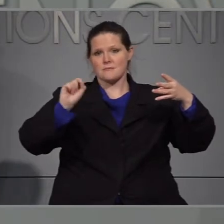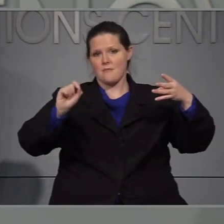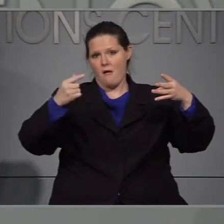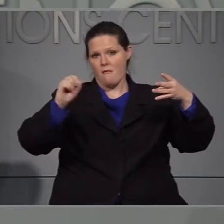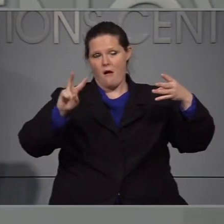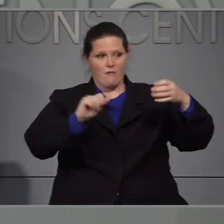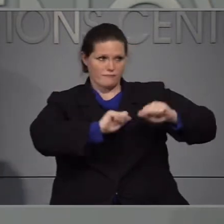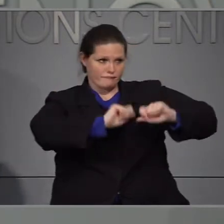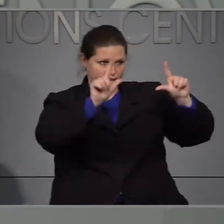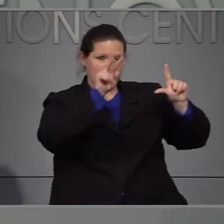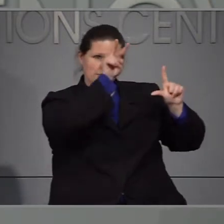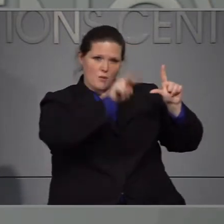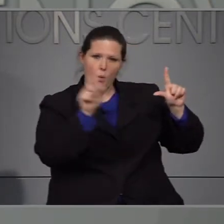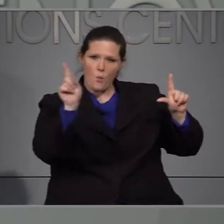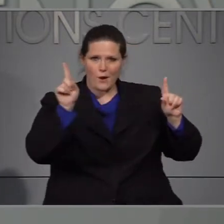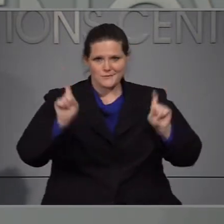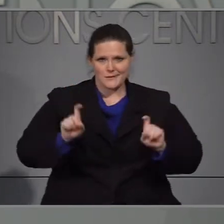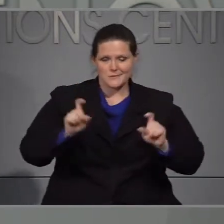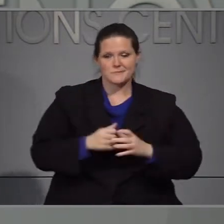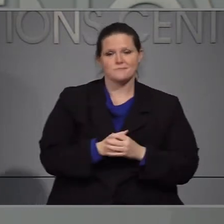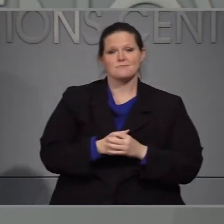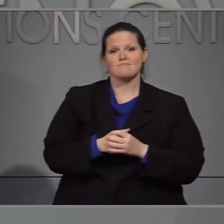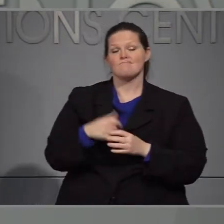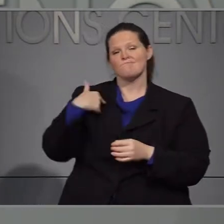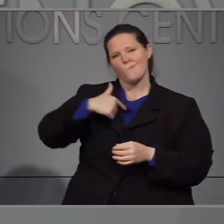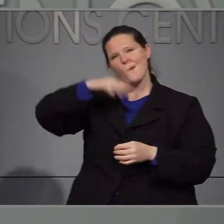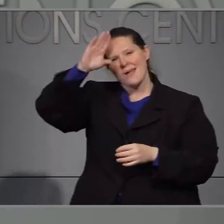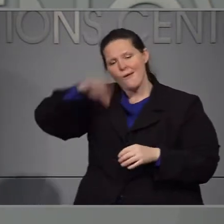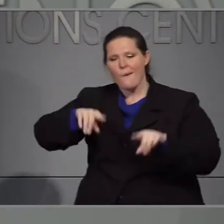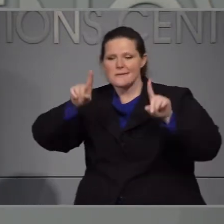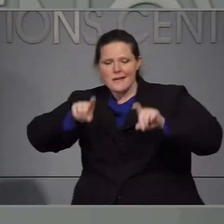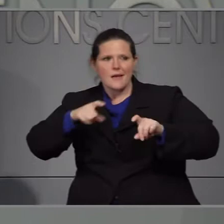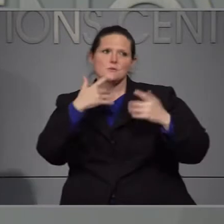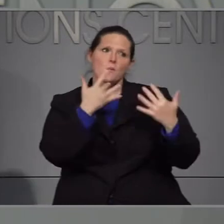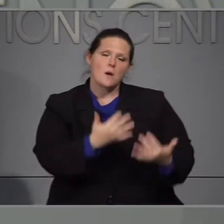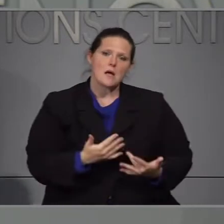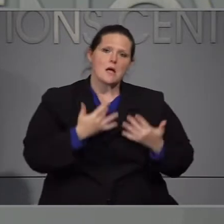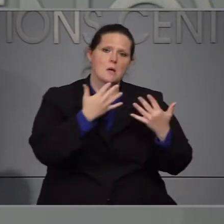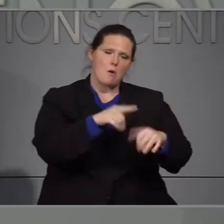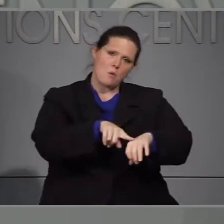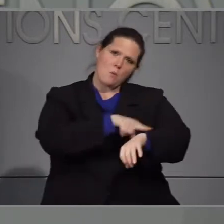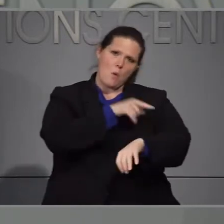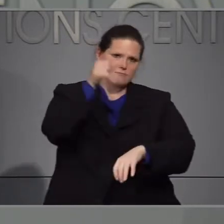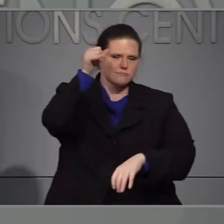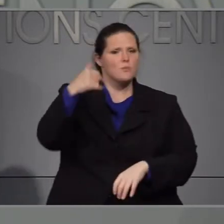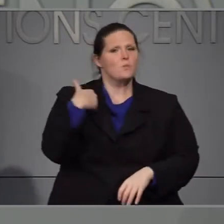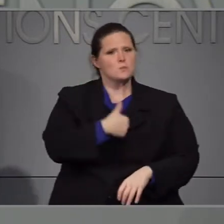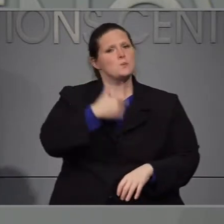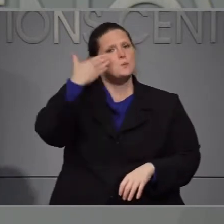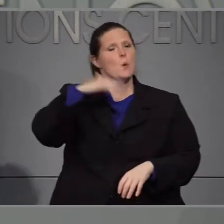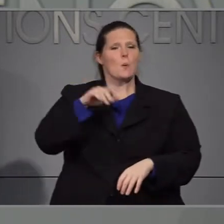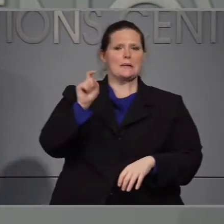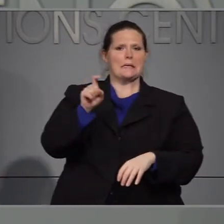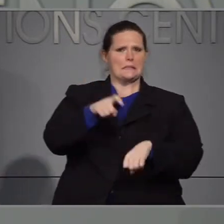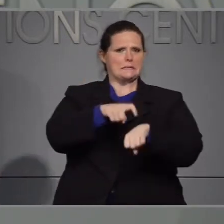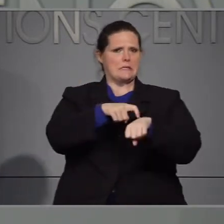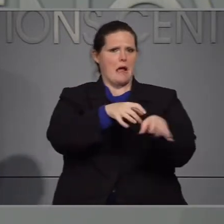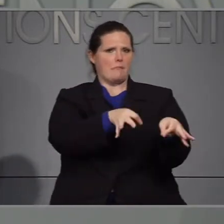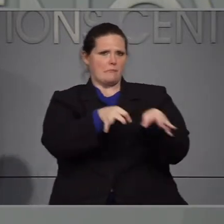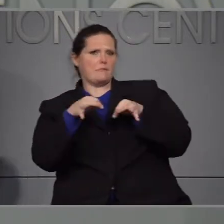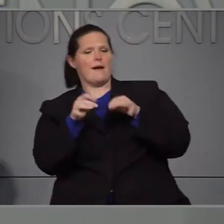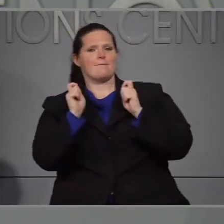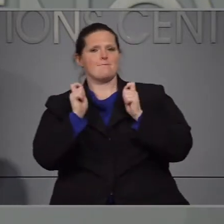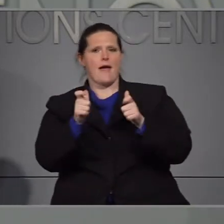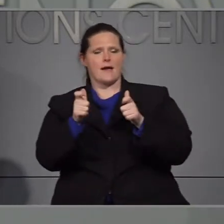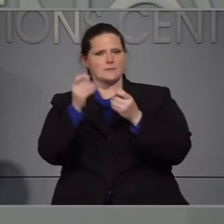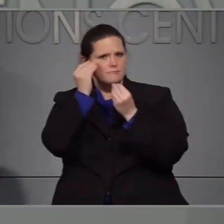golf. Sabemos que necesitamos hacer más trabajo para acelerar el tiempo de respuesta de las pruebas como dije anteriormente en nuestros